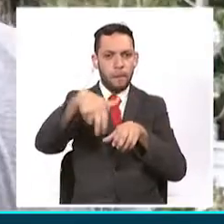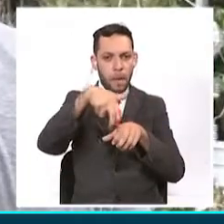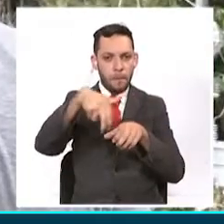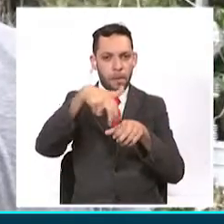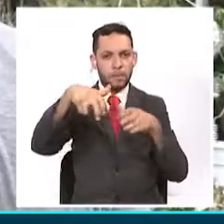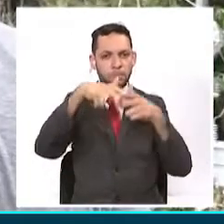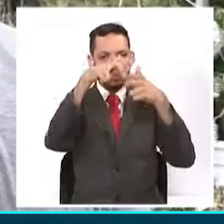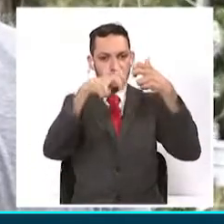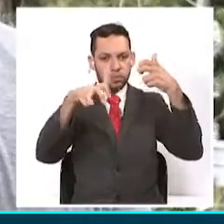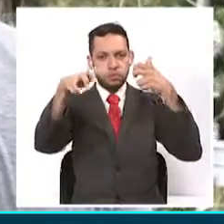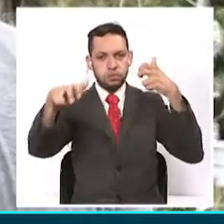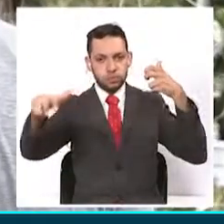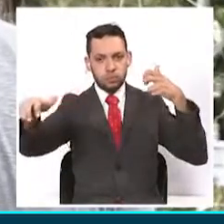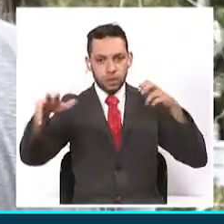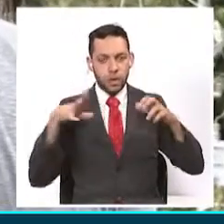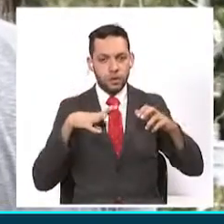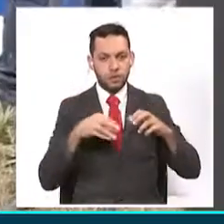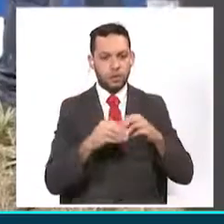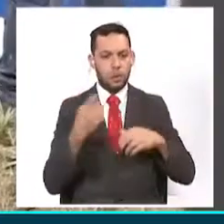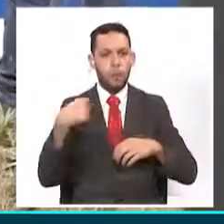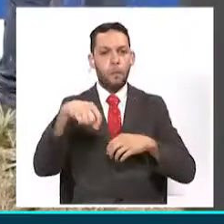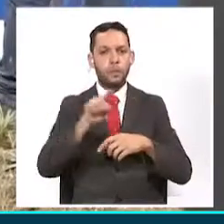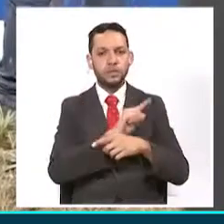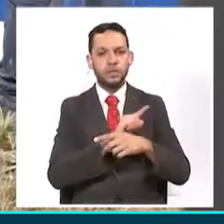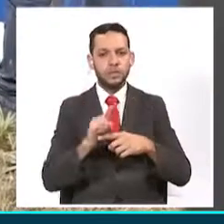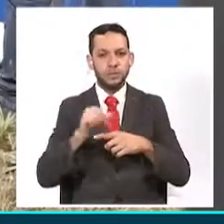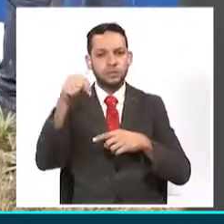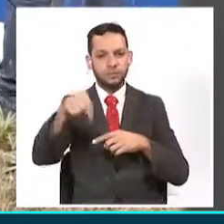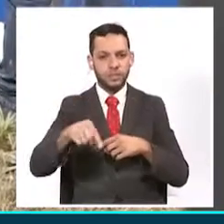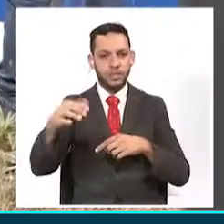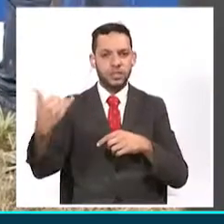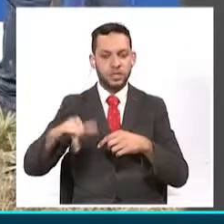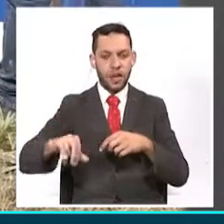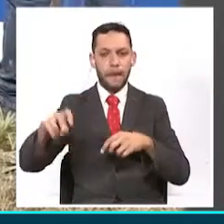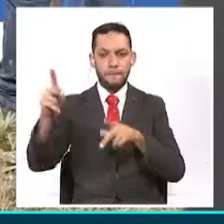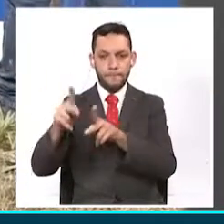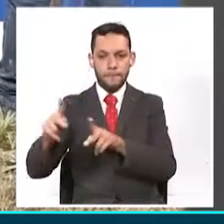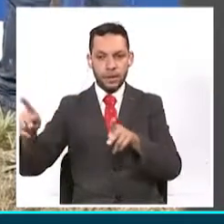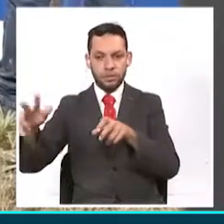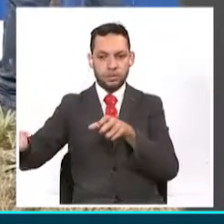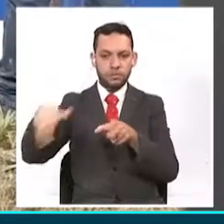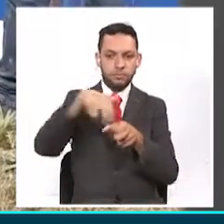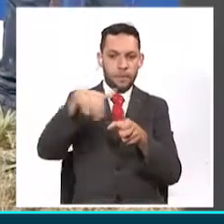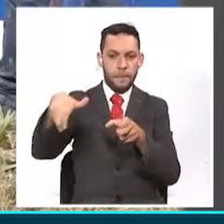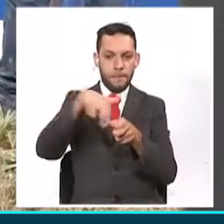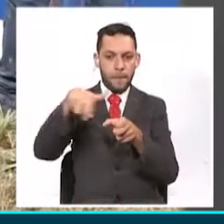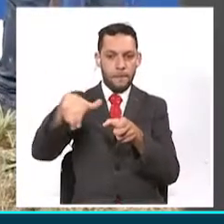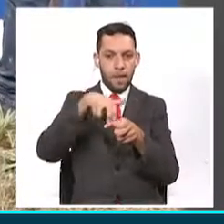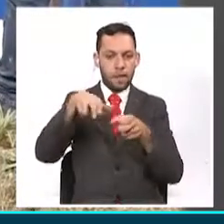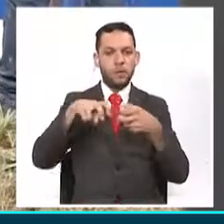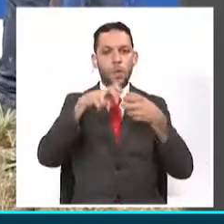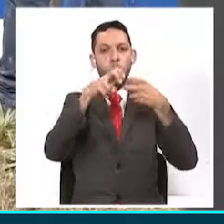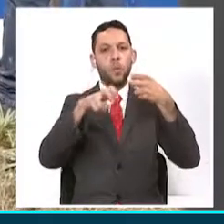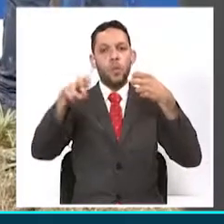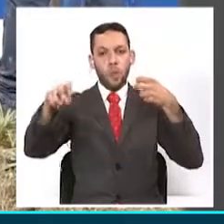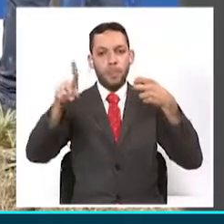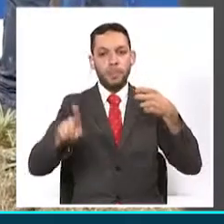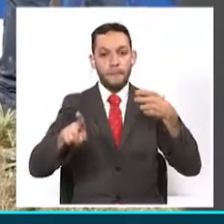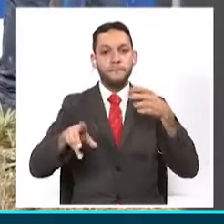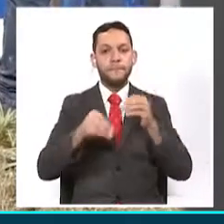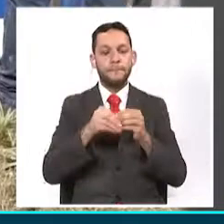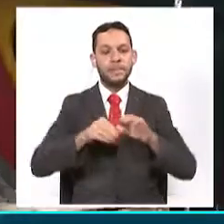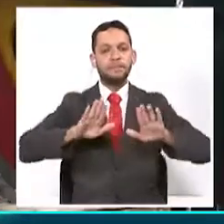La próxima semana vamos a hacer ya las pruebas de carga con todas las cabinas. Pruebas de carga también de frenado del sistema.